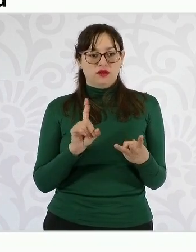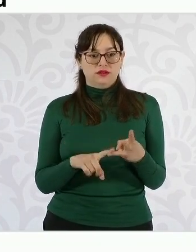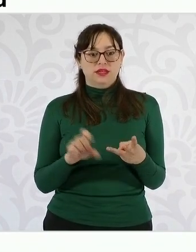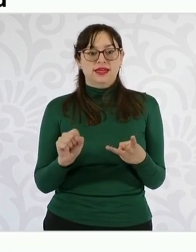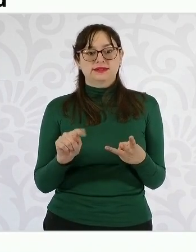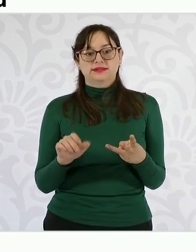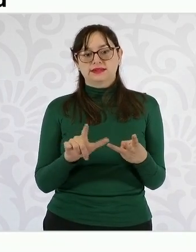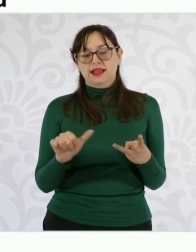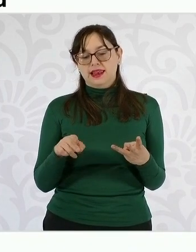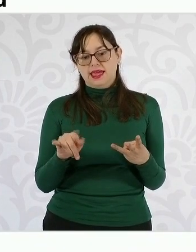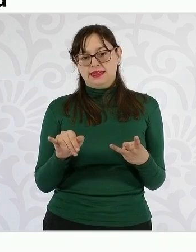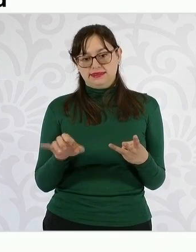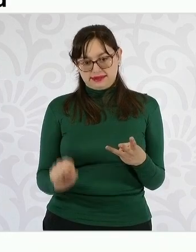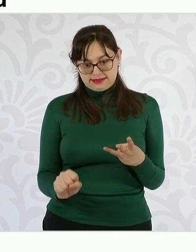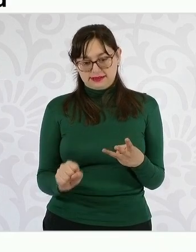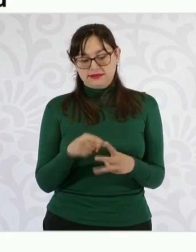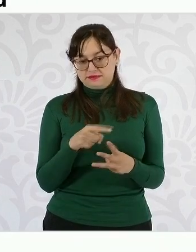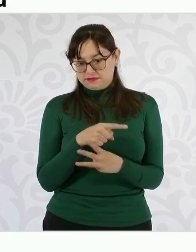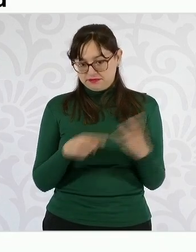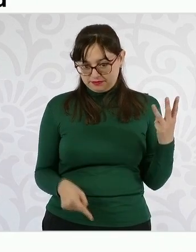Stellantis, en diferentes proporciones.